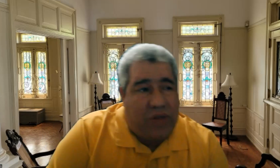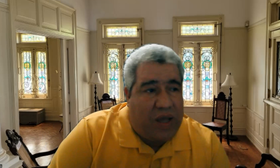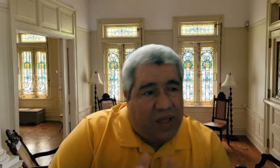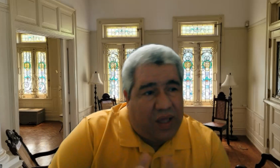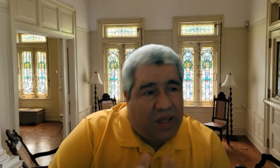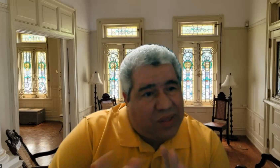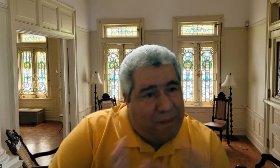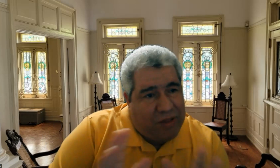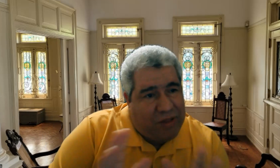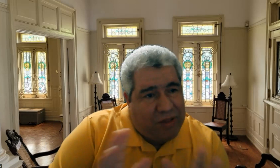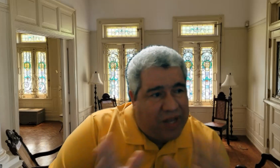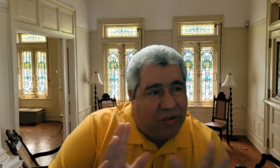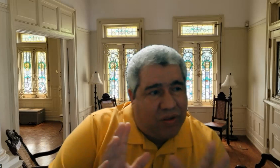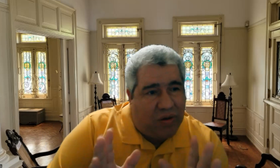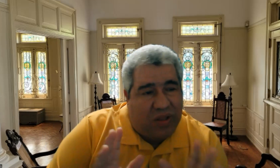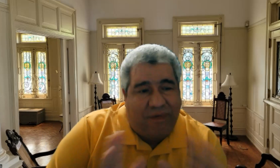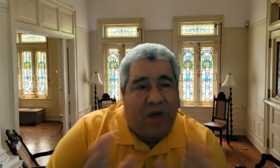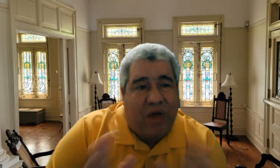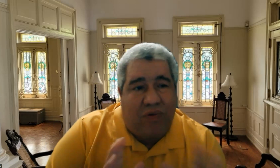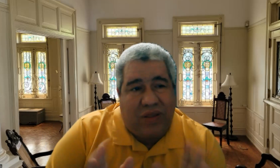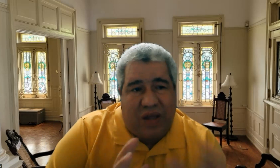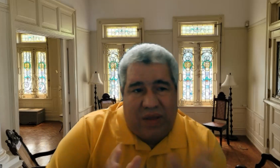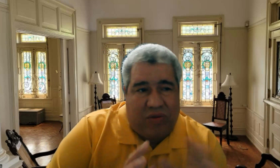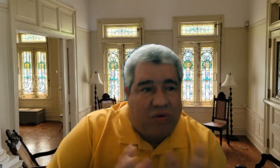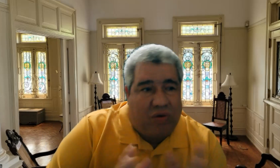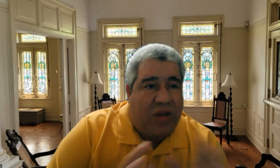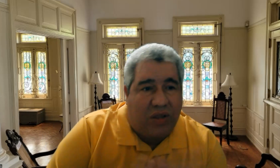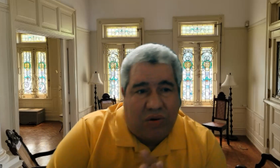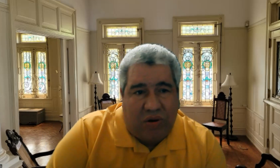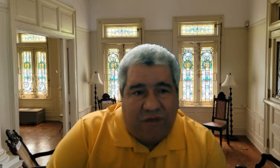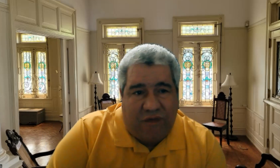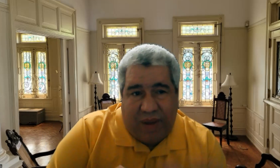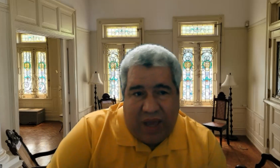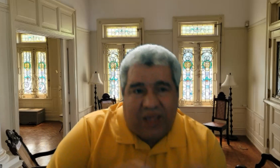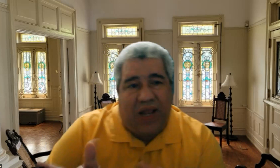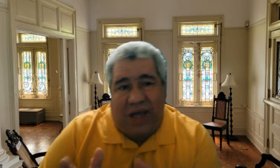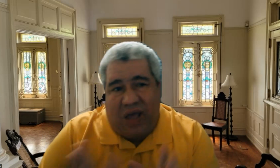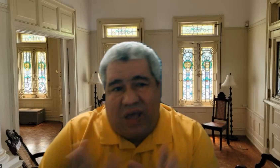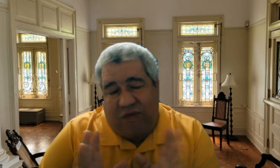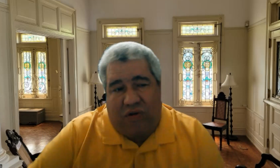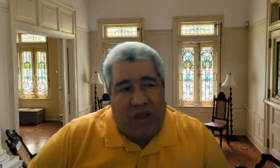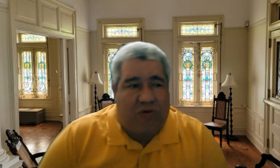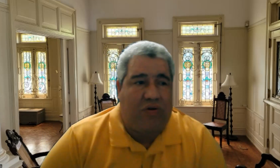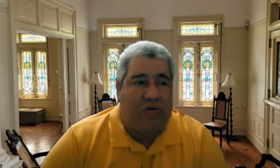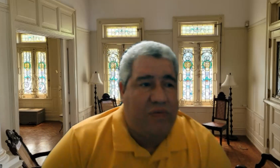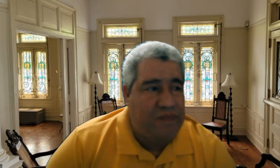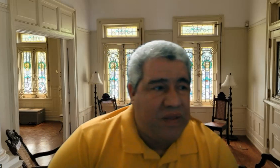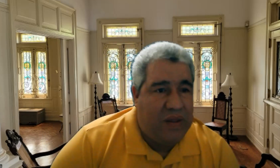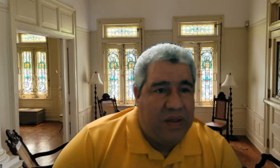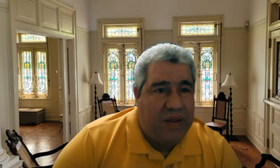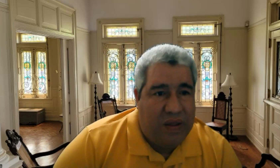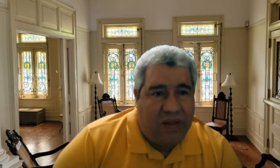biblioteca ese aspecto de relación si ha habido algún acertamiento o comunicación con los familiares y la casa eso no lo conozco